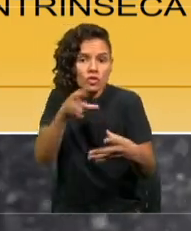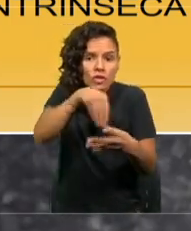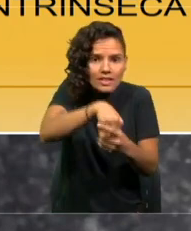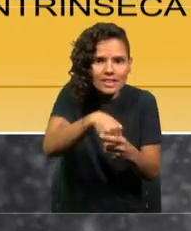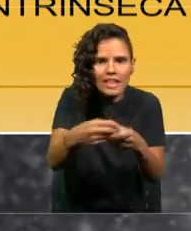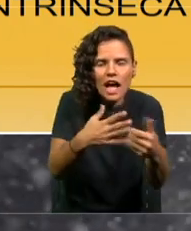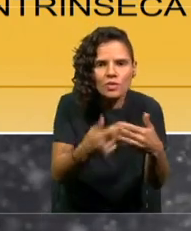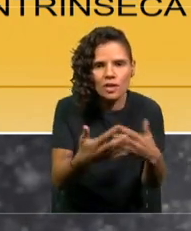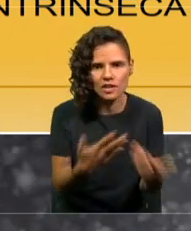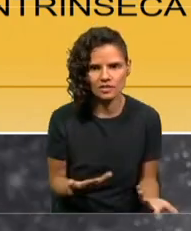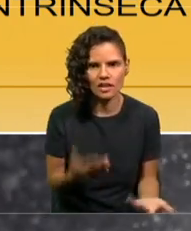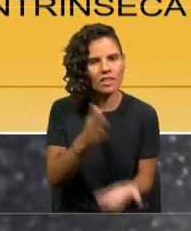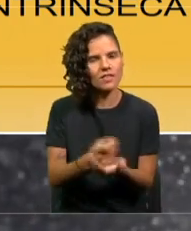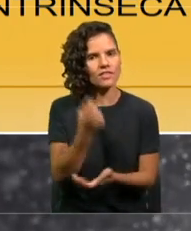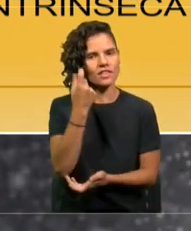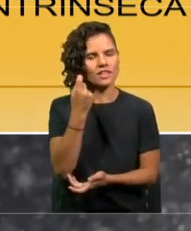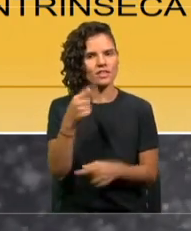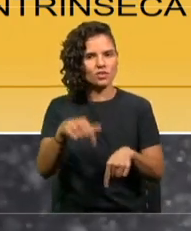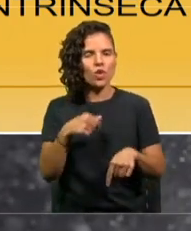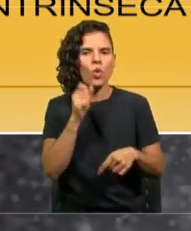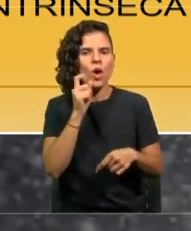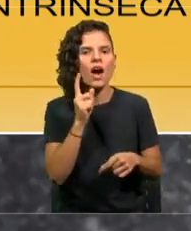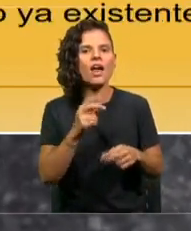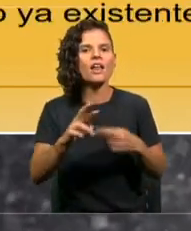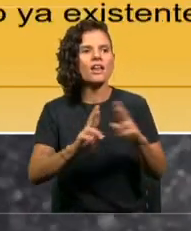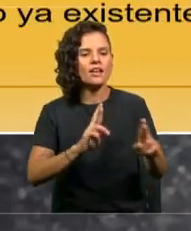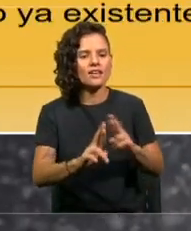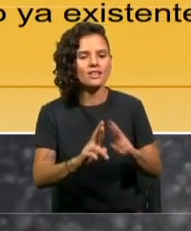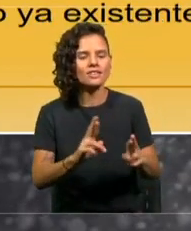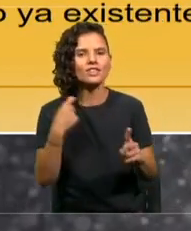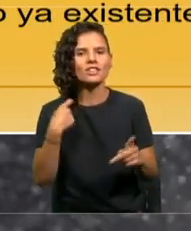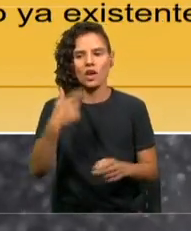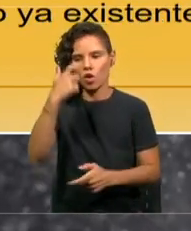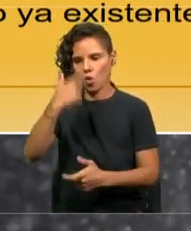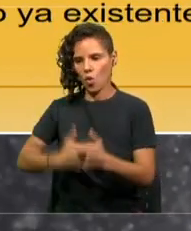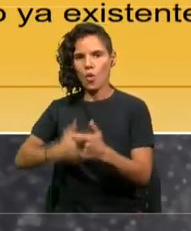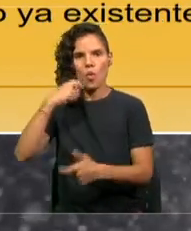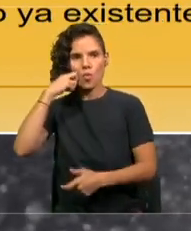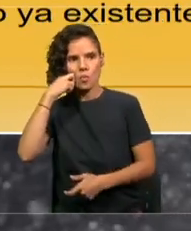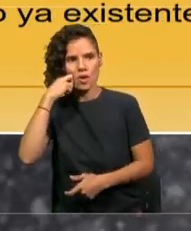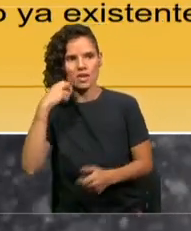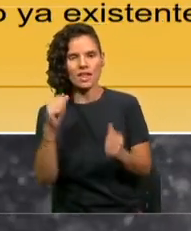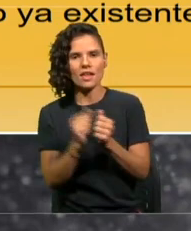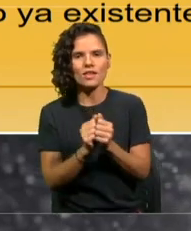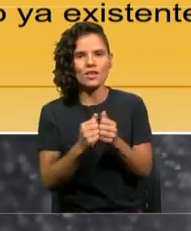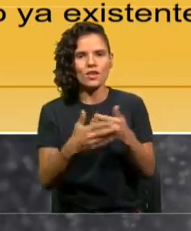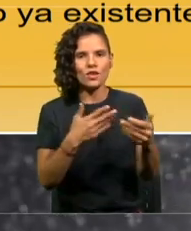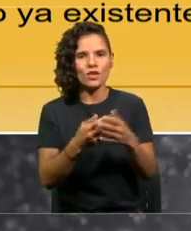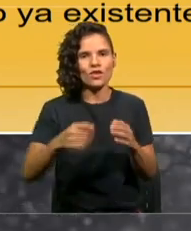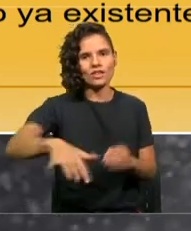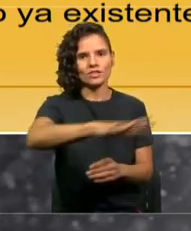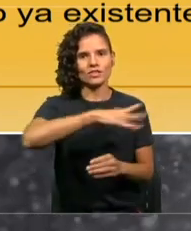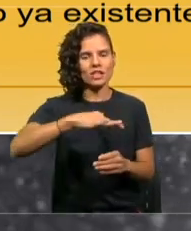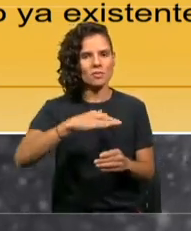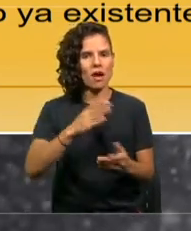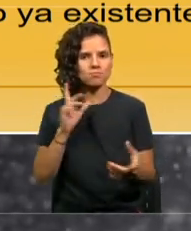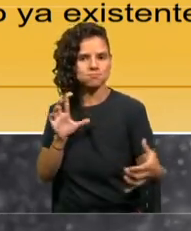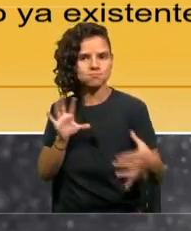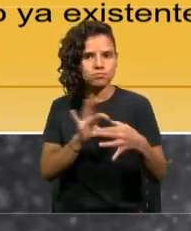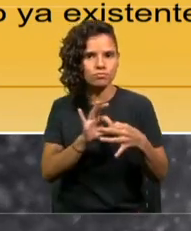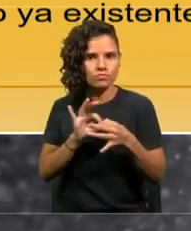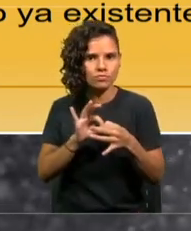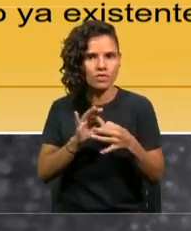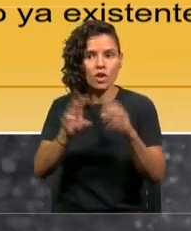tanto, esa interacción humanidad-ecosistema, debemos actuar. Tanto las Naciones